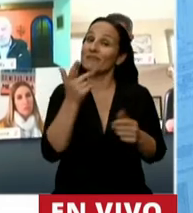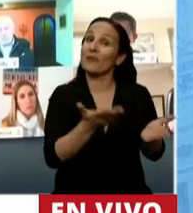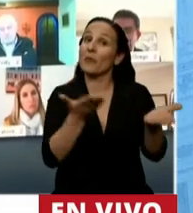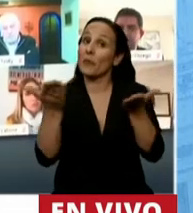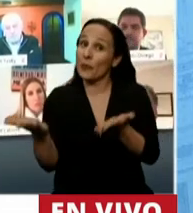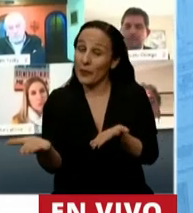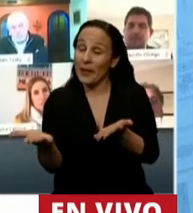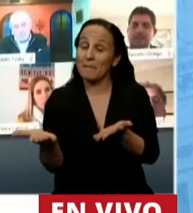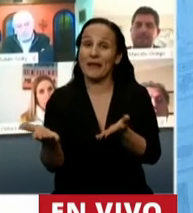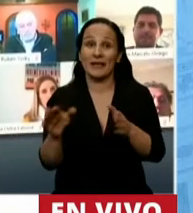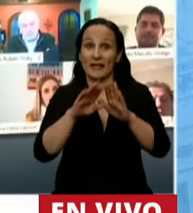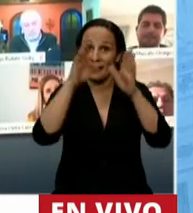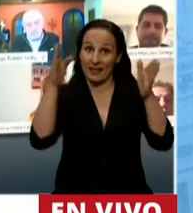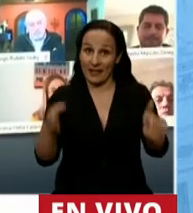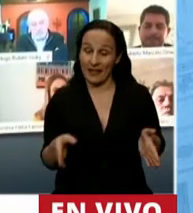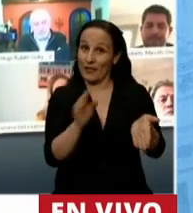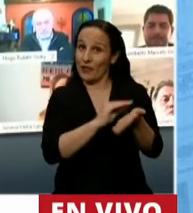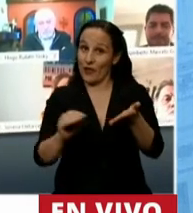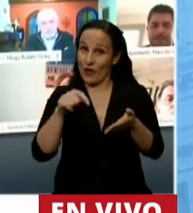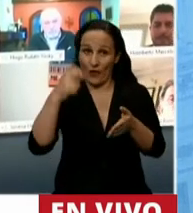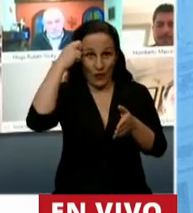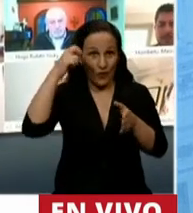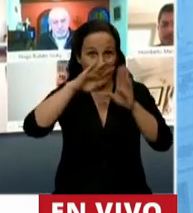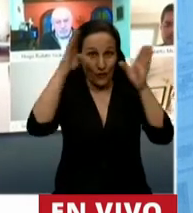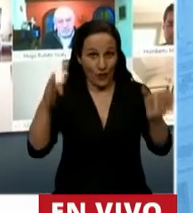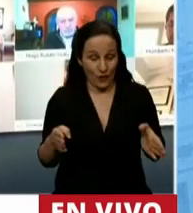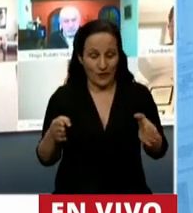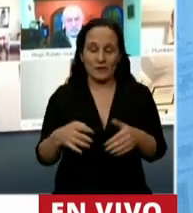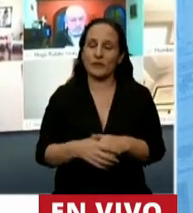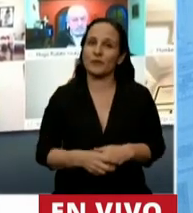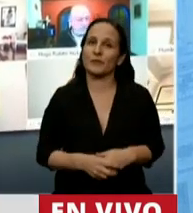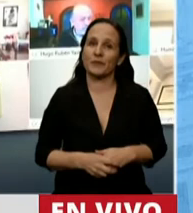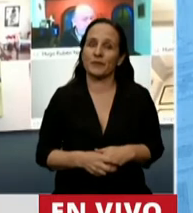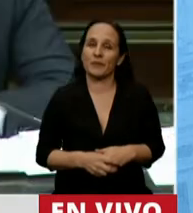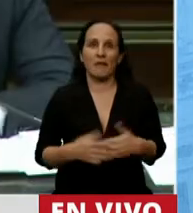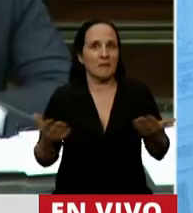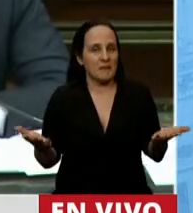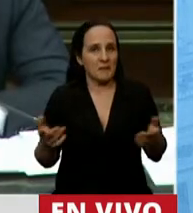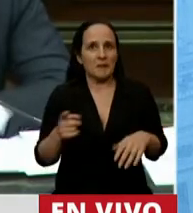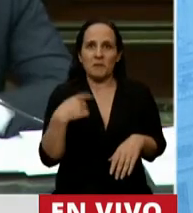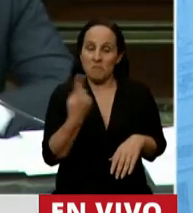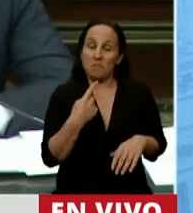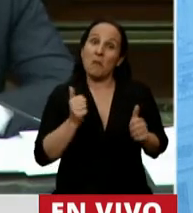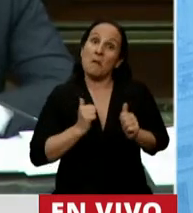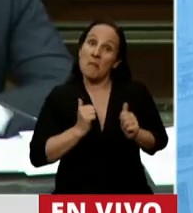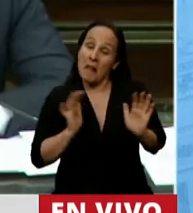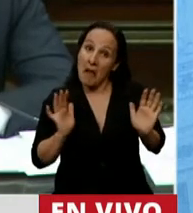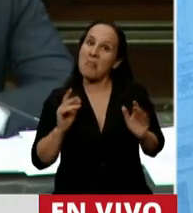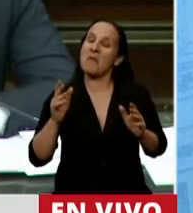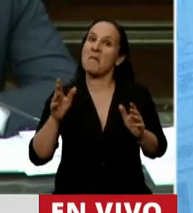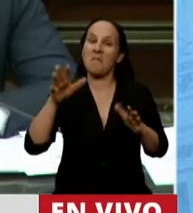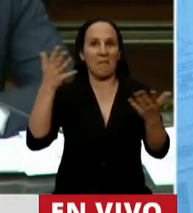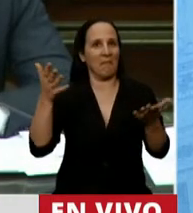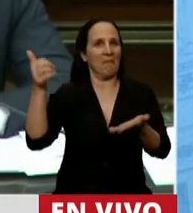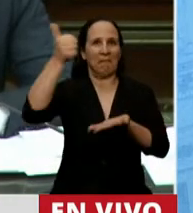Bienvenido a la Casa de los Diputados del Congreso, Ministro. Lo esperamos un tiempo, pero acá está, por